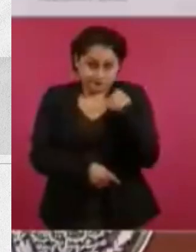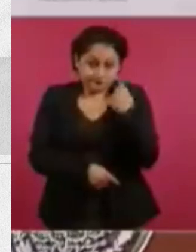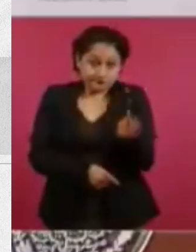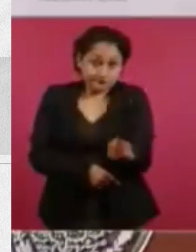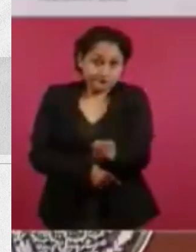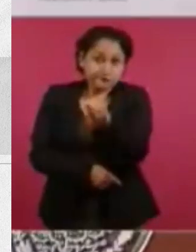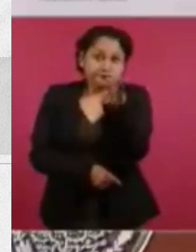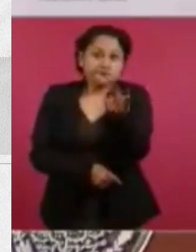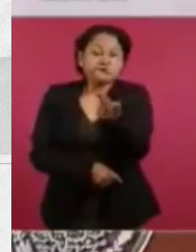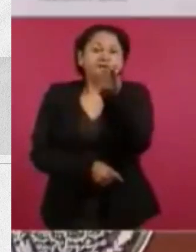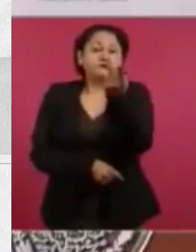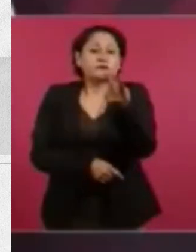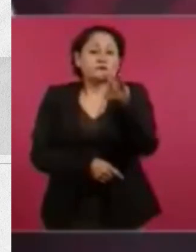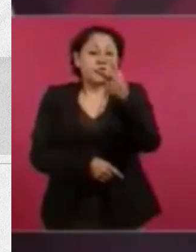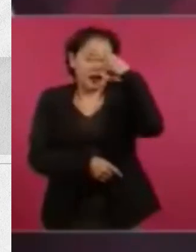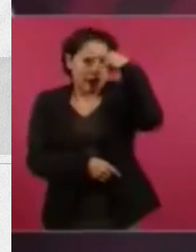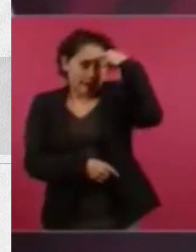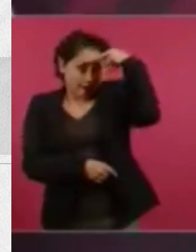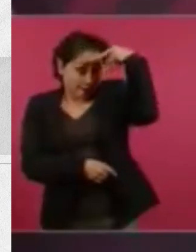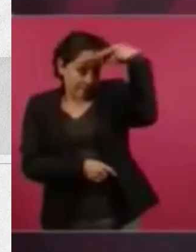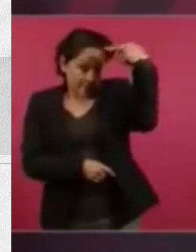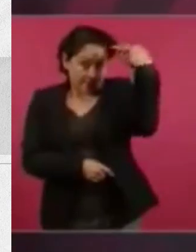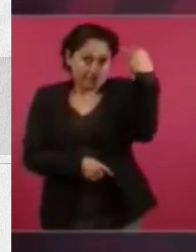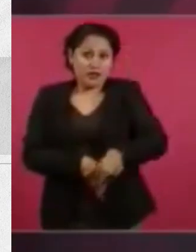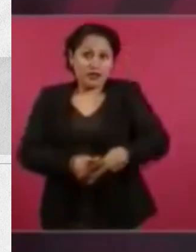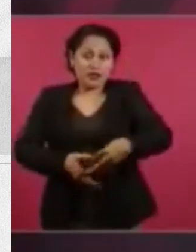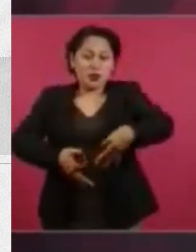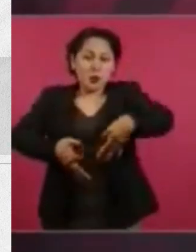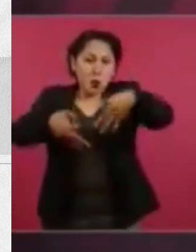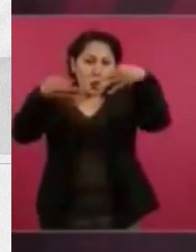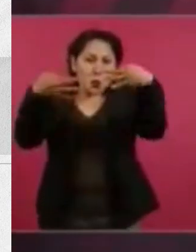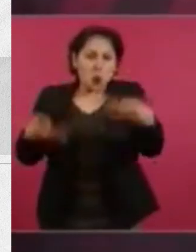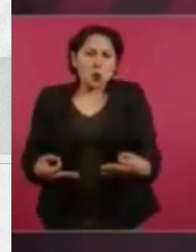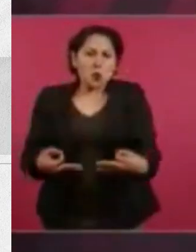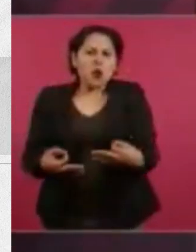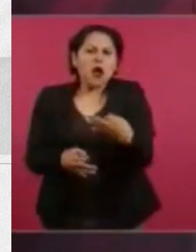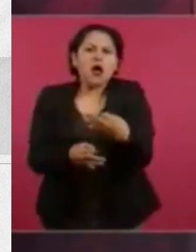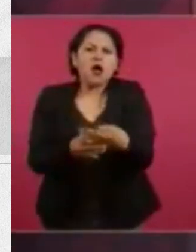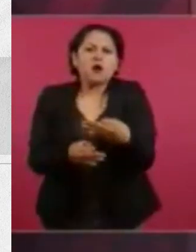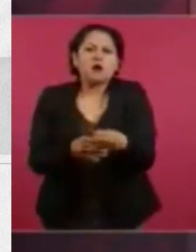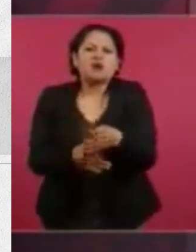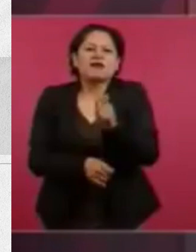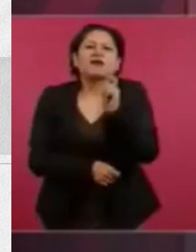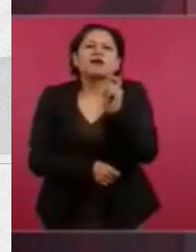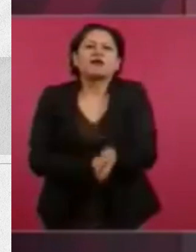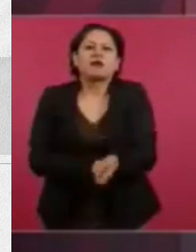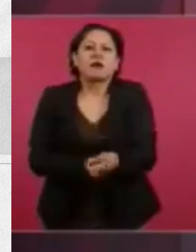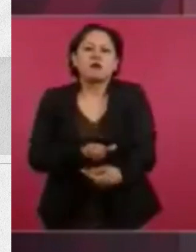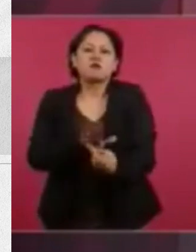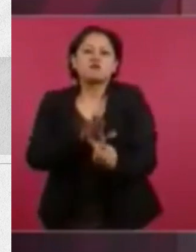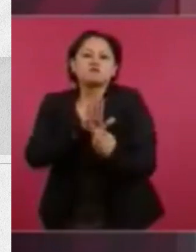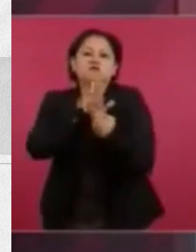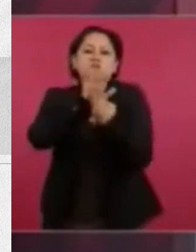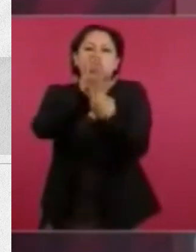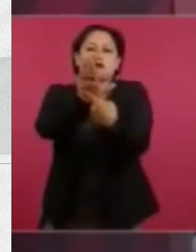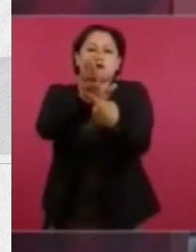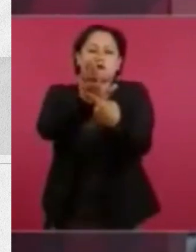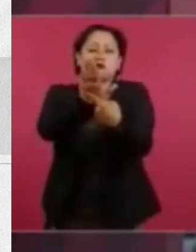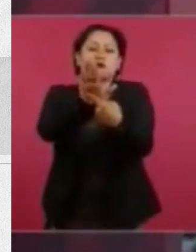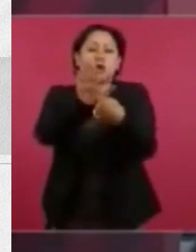Es un ejemplo nuestro país a nivel mundial,